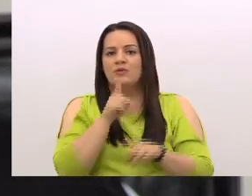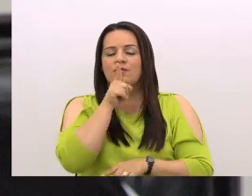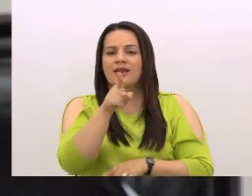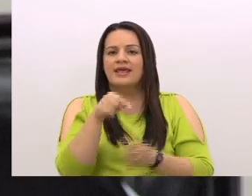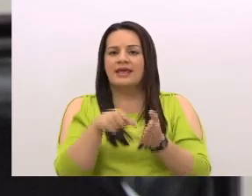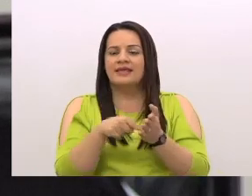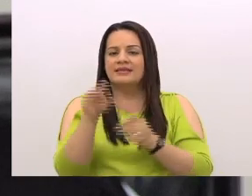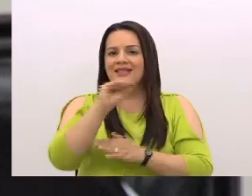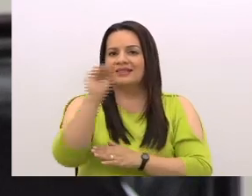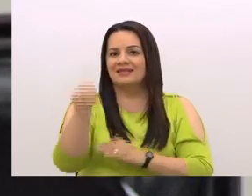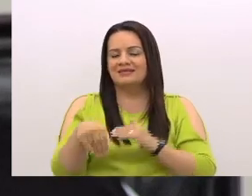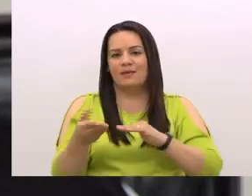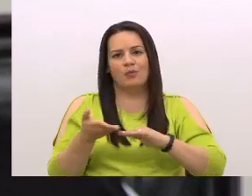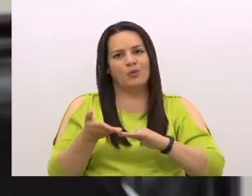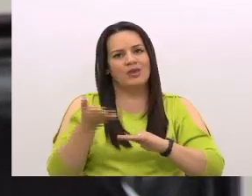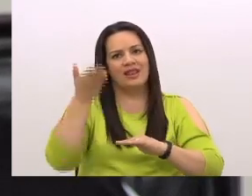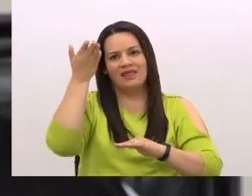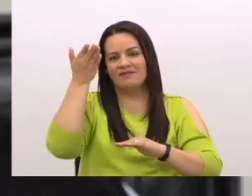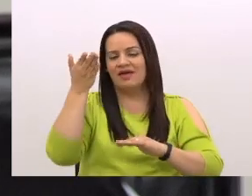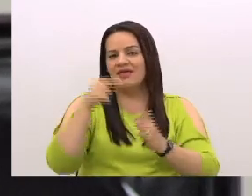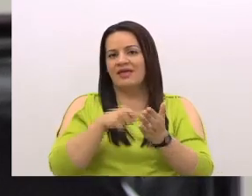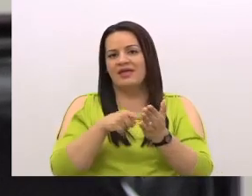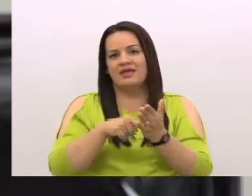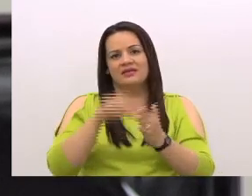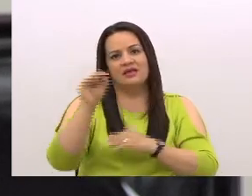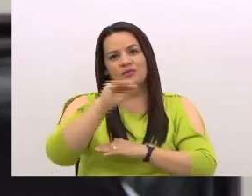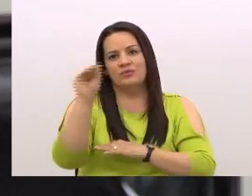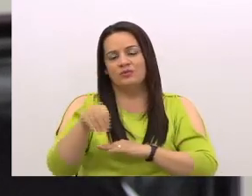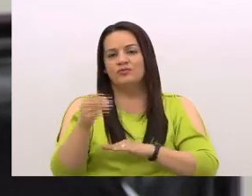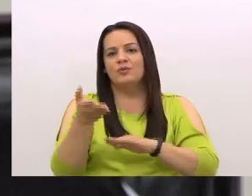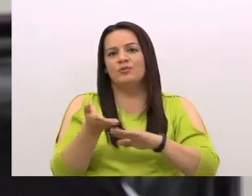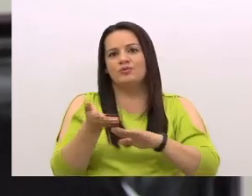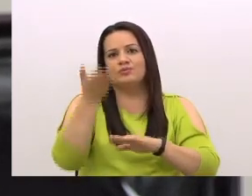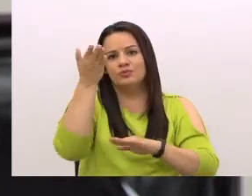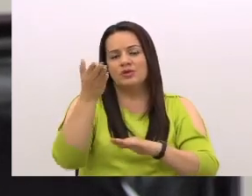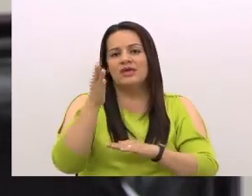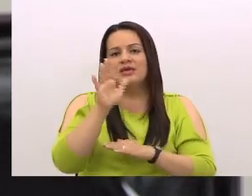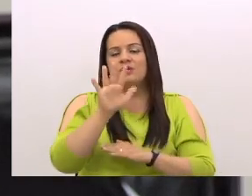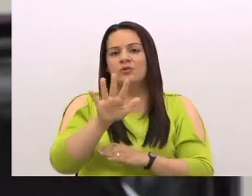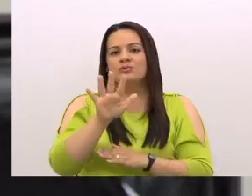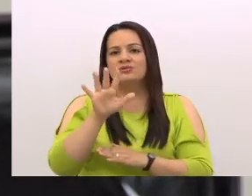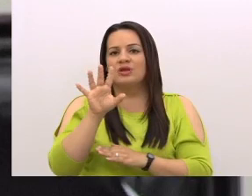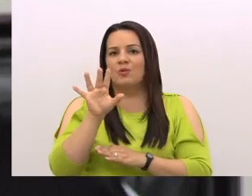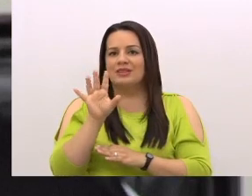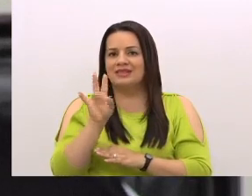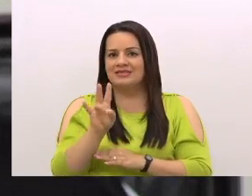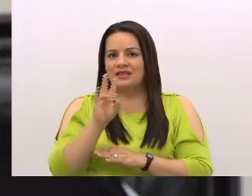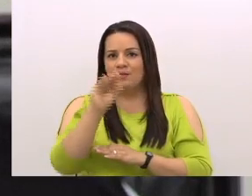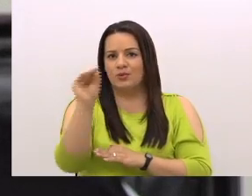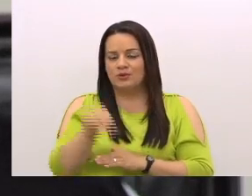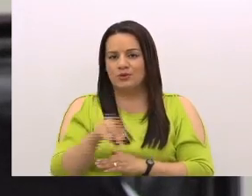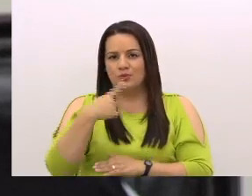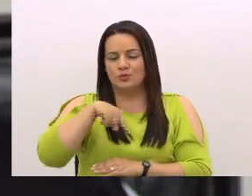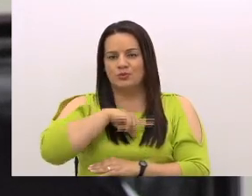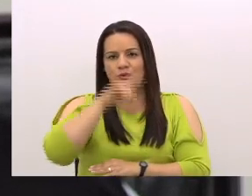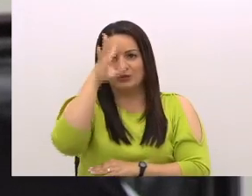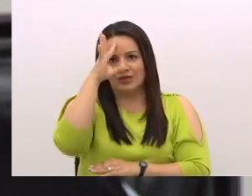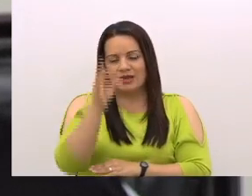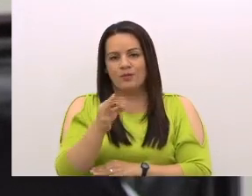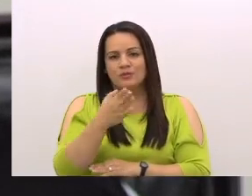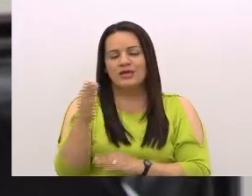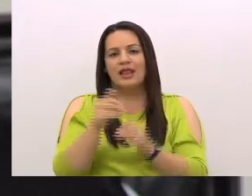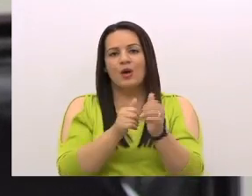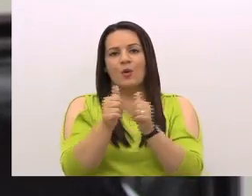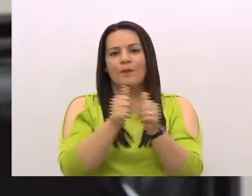muy elevada, realmente eso es una tasa de usura, un 57%, nosotros consideramos que la